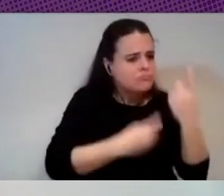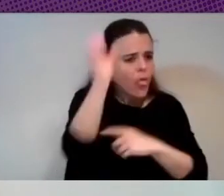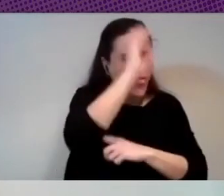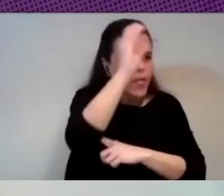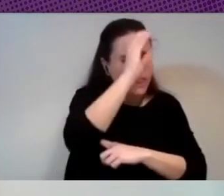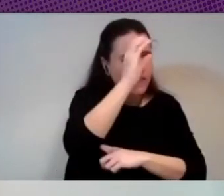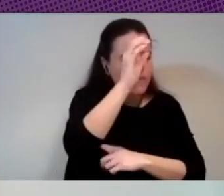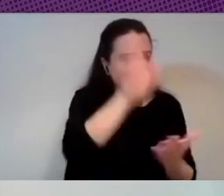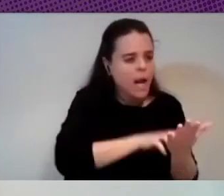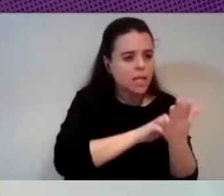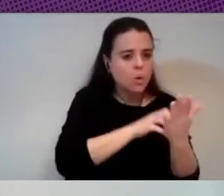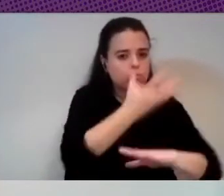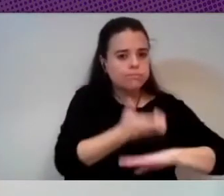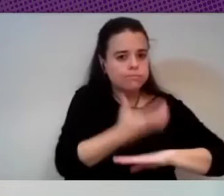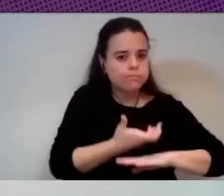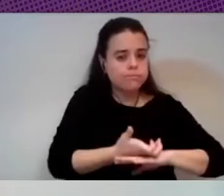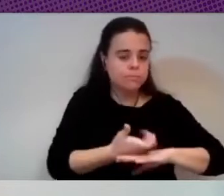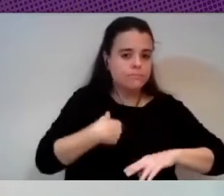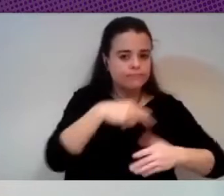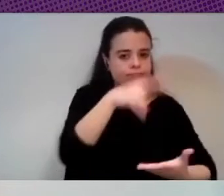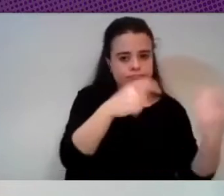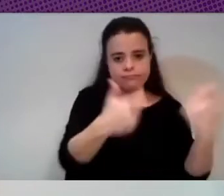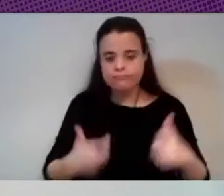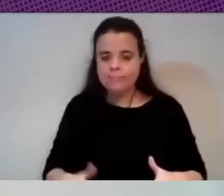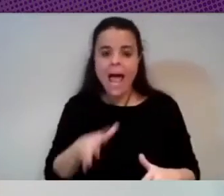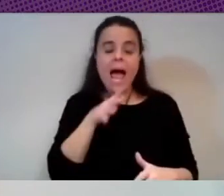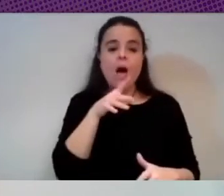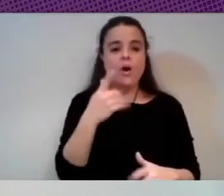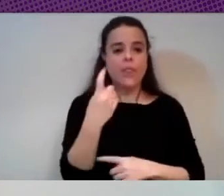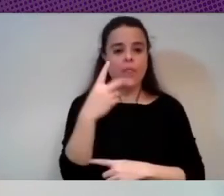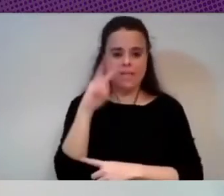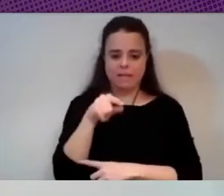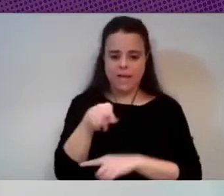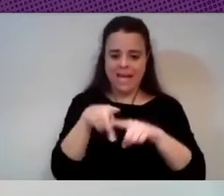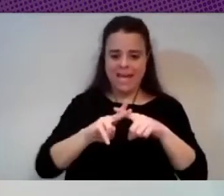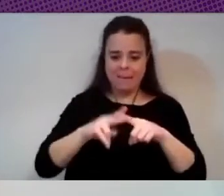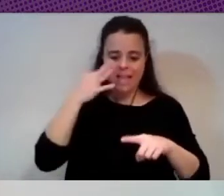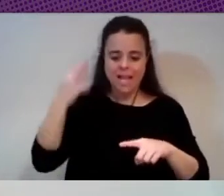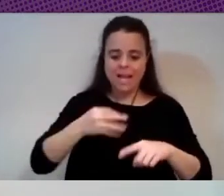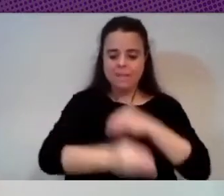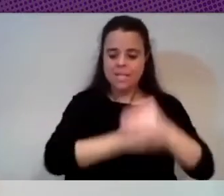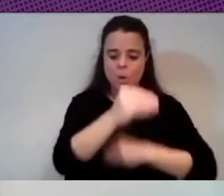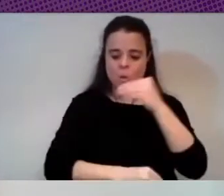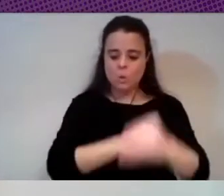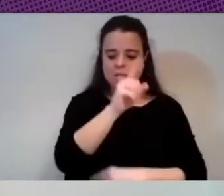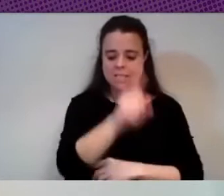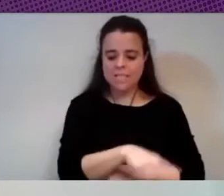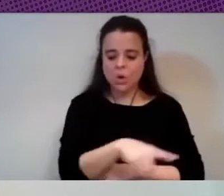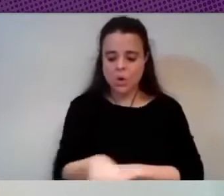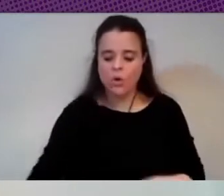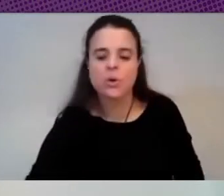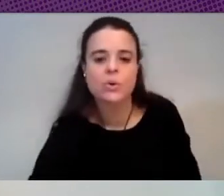catalogadas pero esto es diferente porque hay que ver si esta herramienta se usa de verdad si hace lo que dice que hace